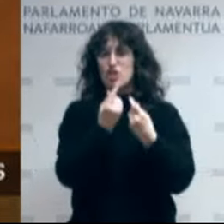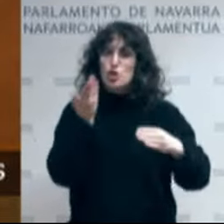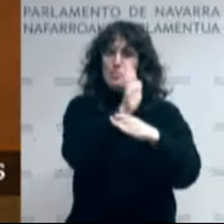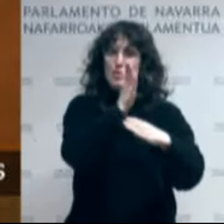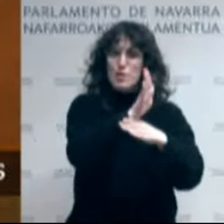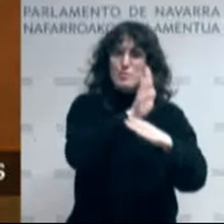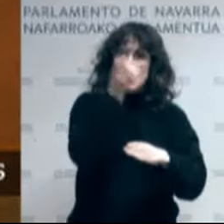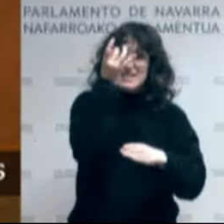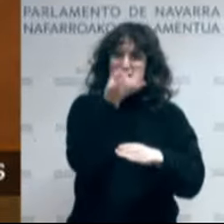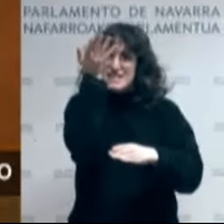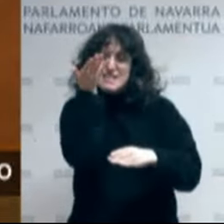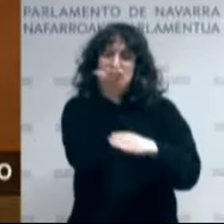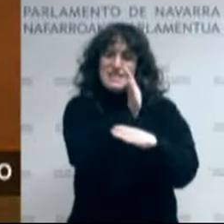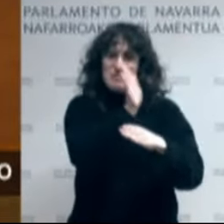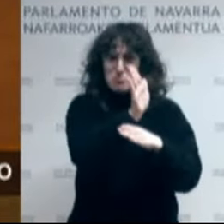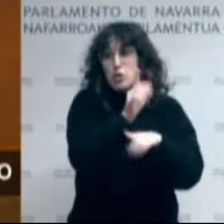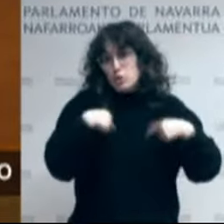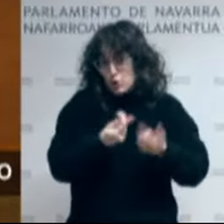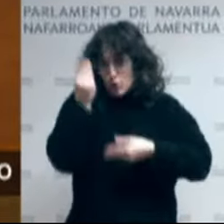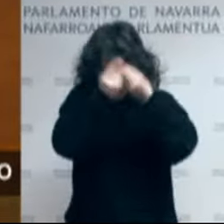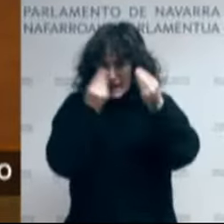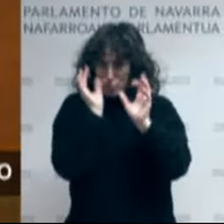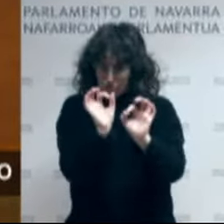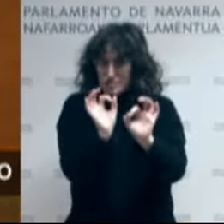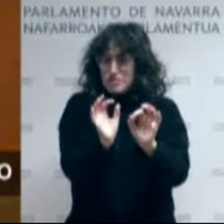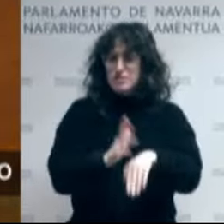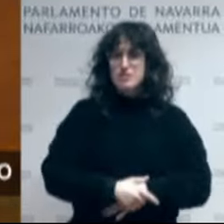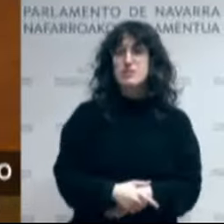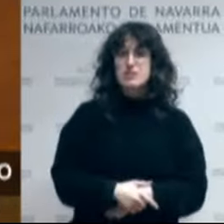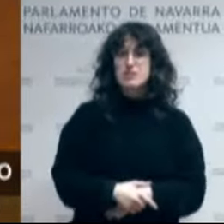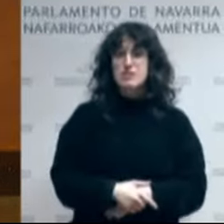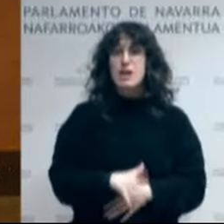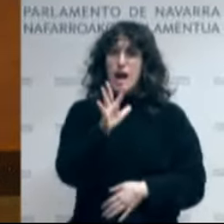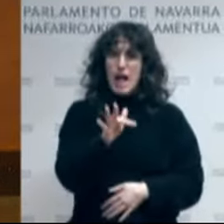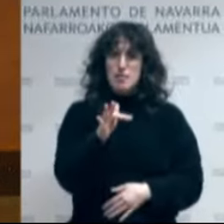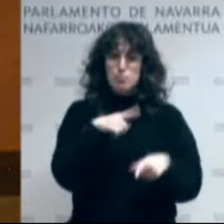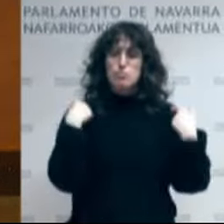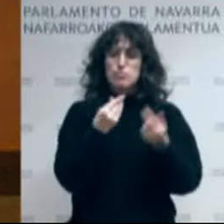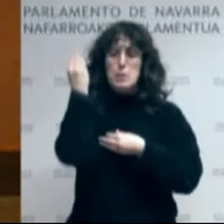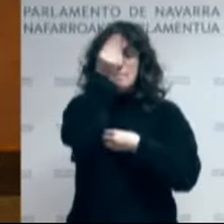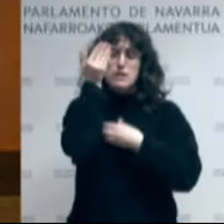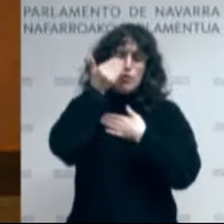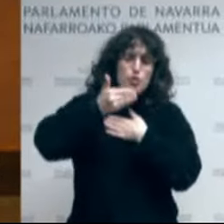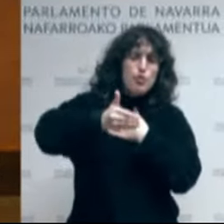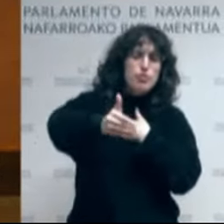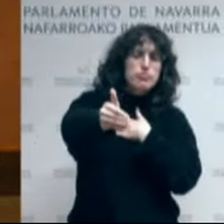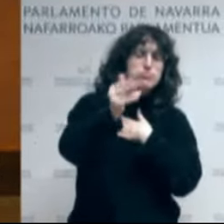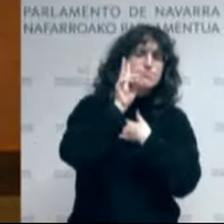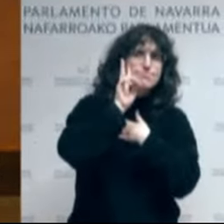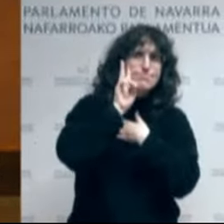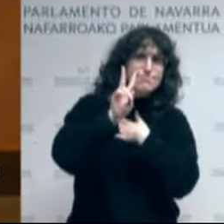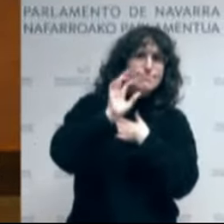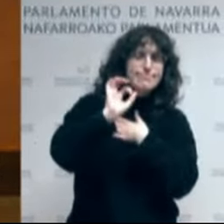Eta epeluzerako begiradarekin egindugu. Urte honetan, arlo sozialean aurrera